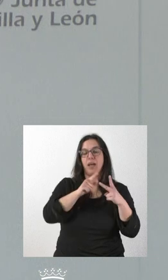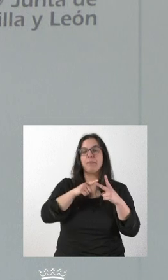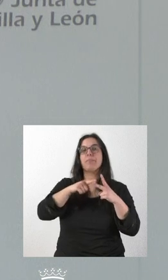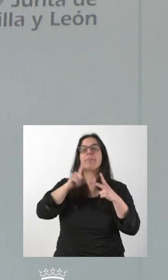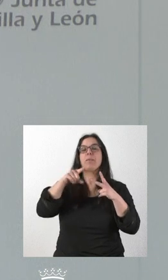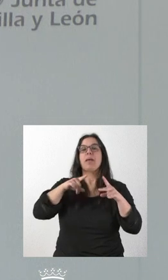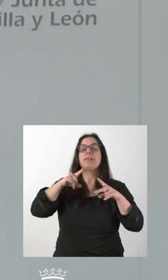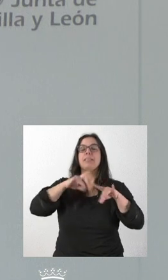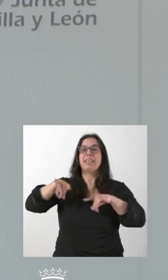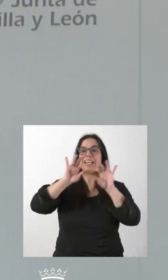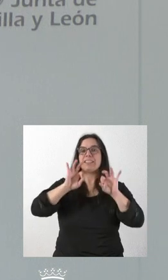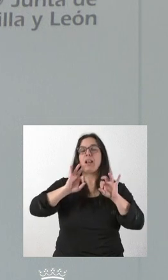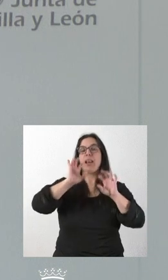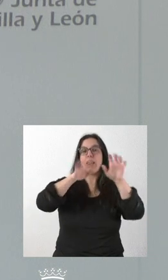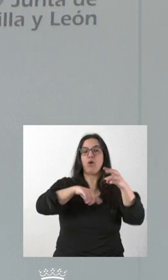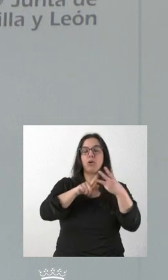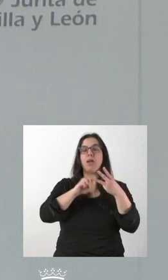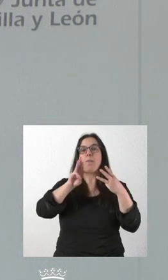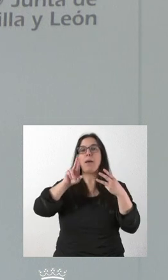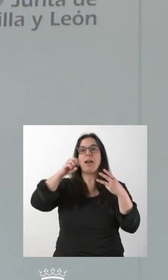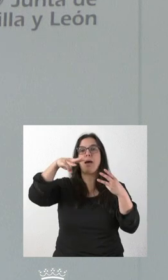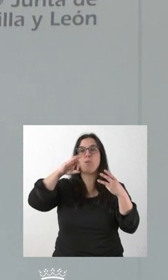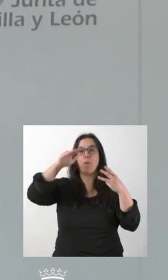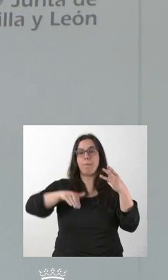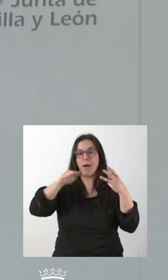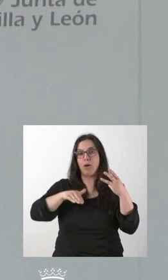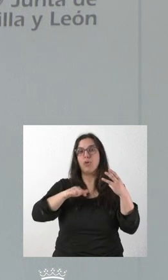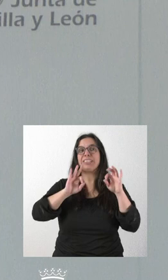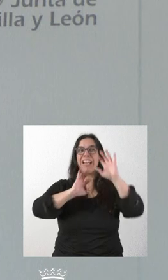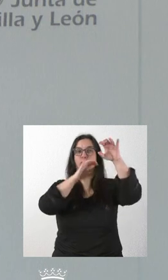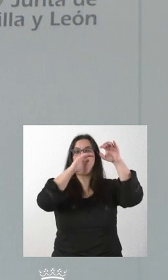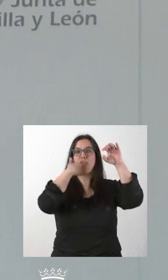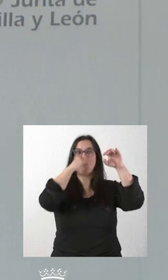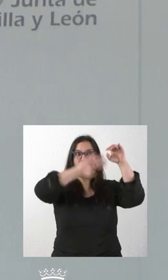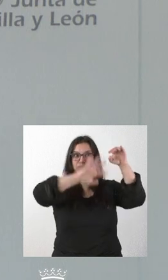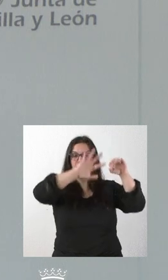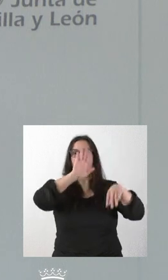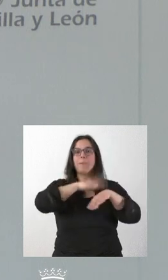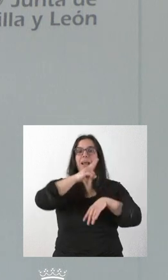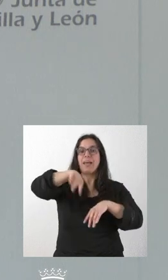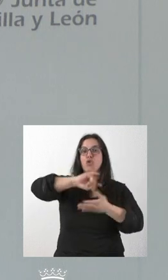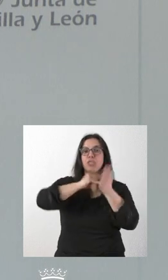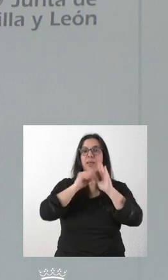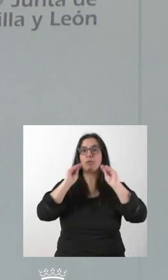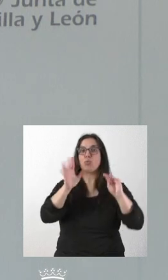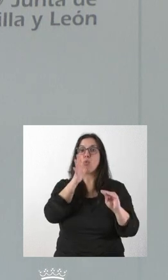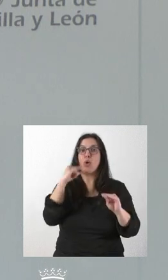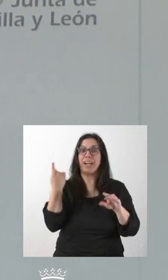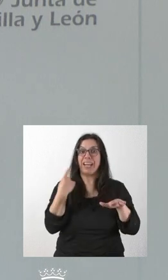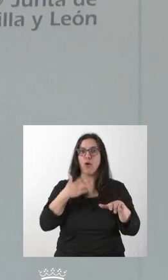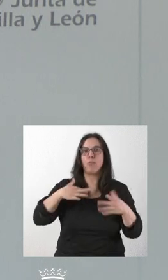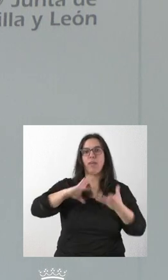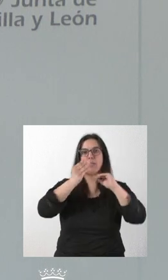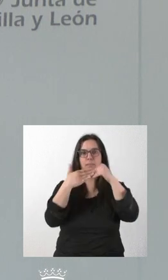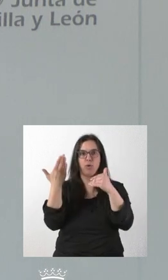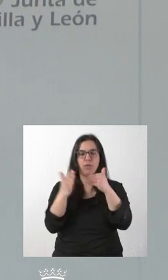tierra en León y el páramo bajo entre León y Zamora para modernizar estos sistemas de riego. Se trata de poner en marcha